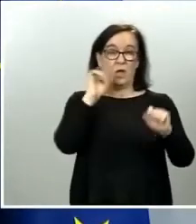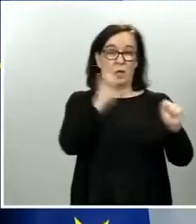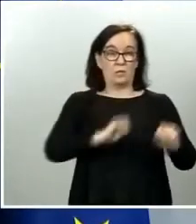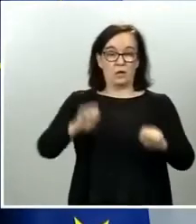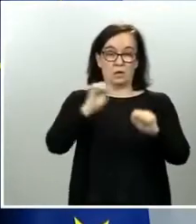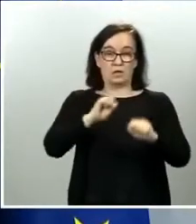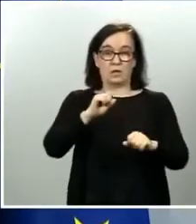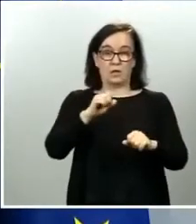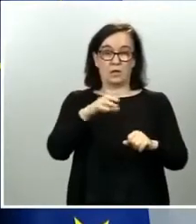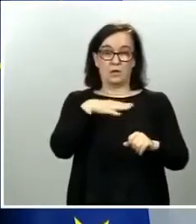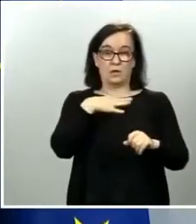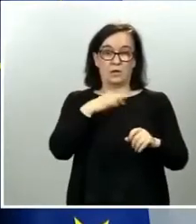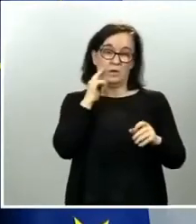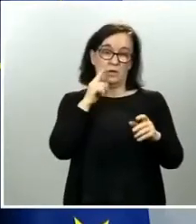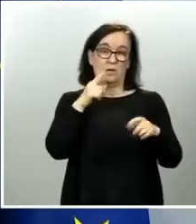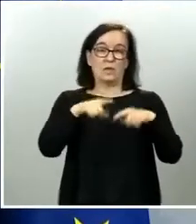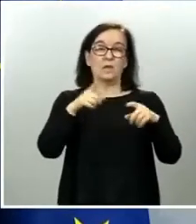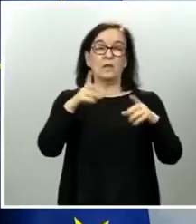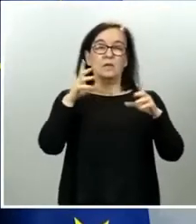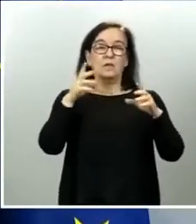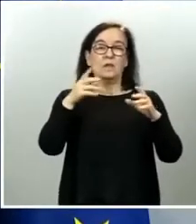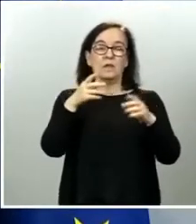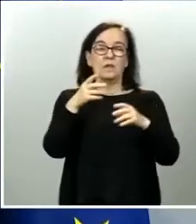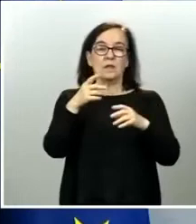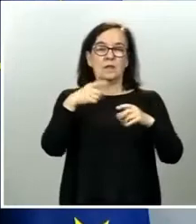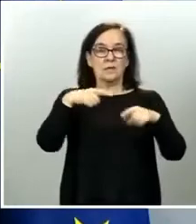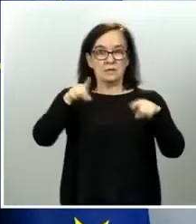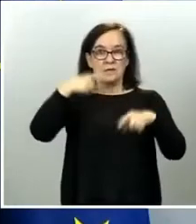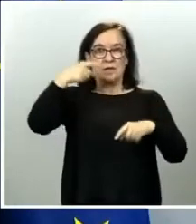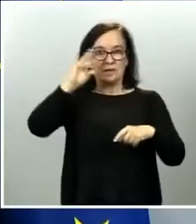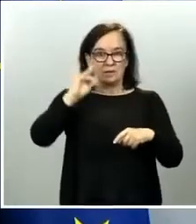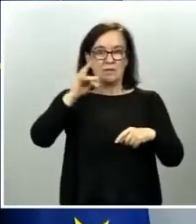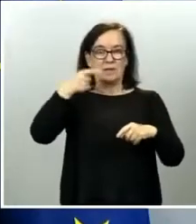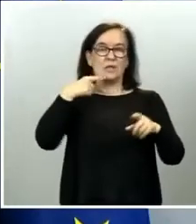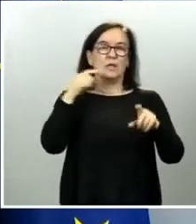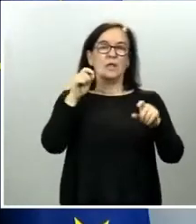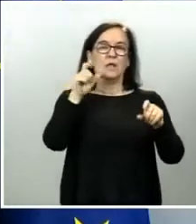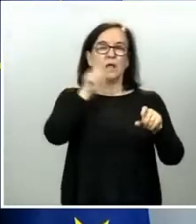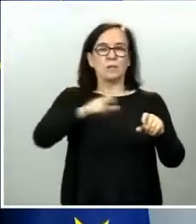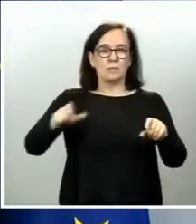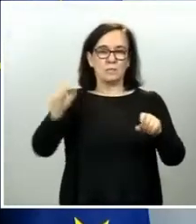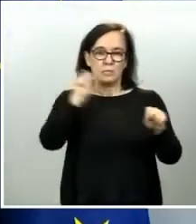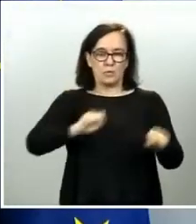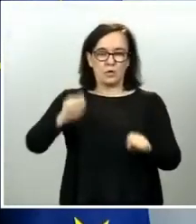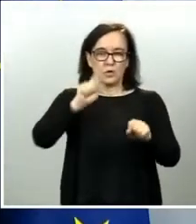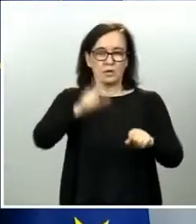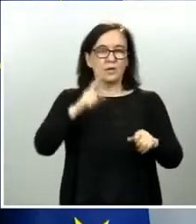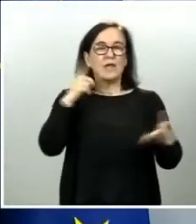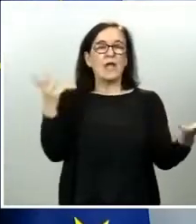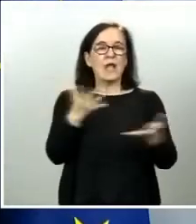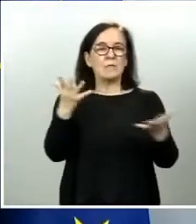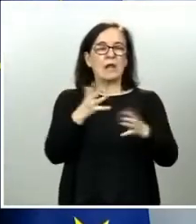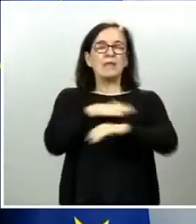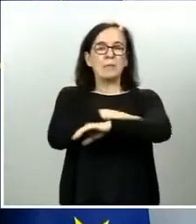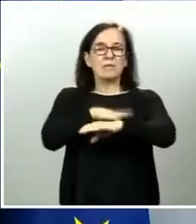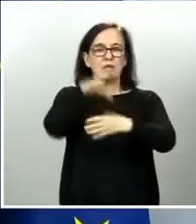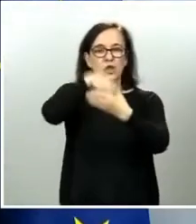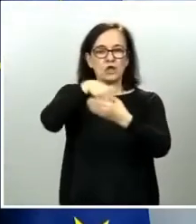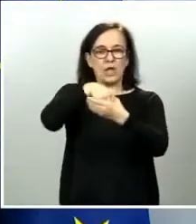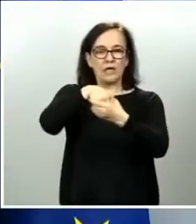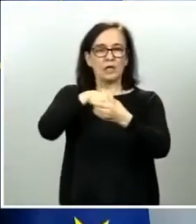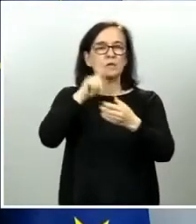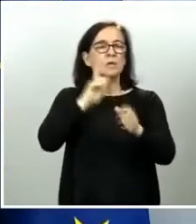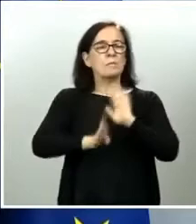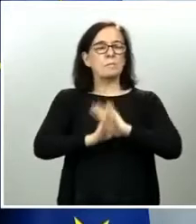coordinado a través de la Dirección General de Protección Civil y Emergencias del Ministerio del Interior, se va a mantener